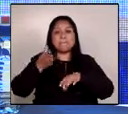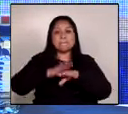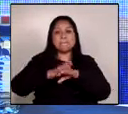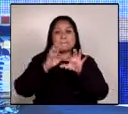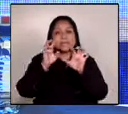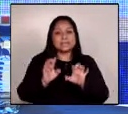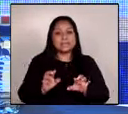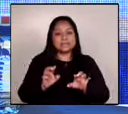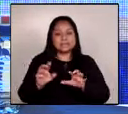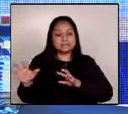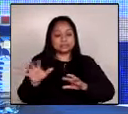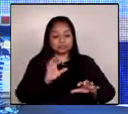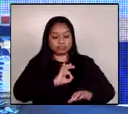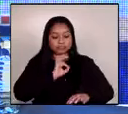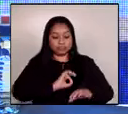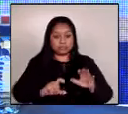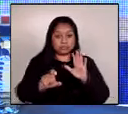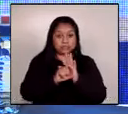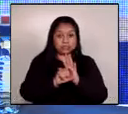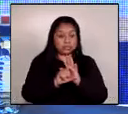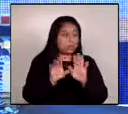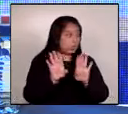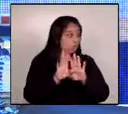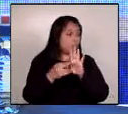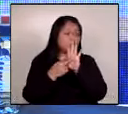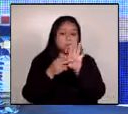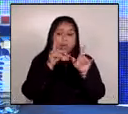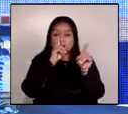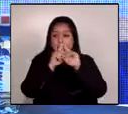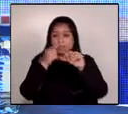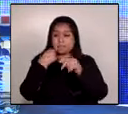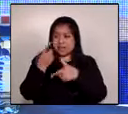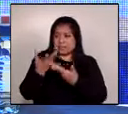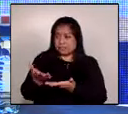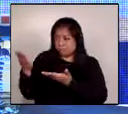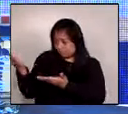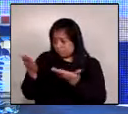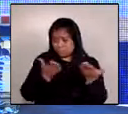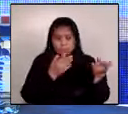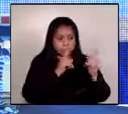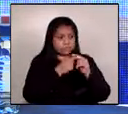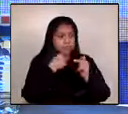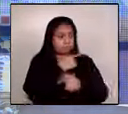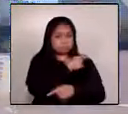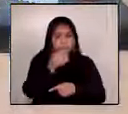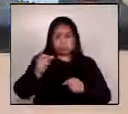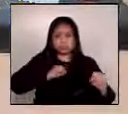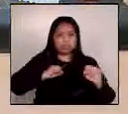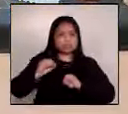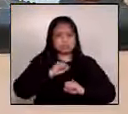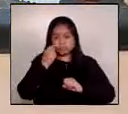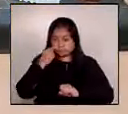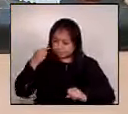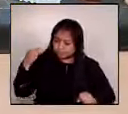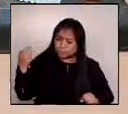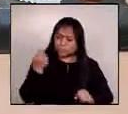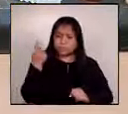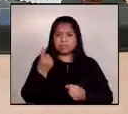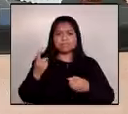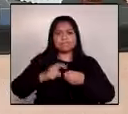civil pues como refería son protagonistas en esta historia y su acompañamiento va a ser fundamental para el éxito